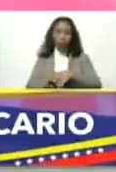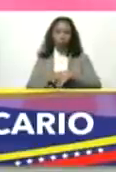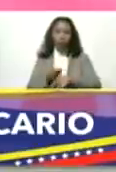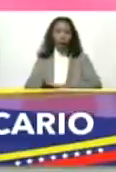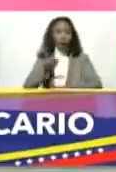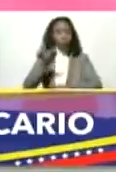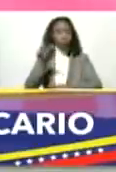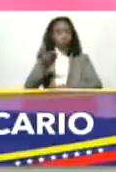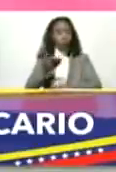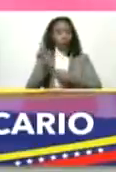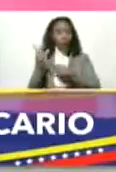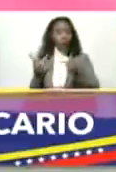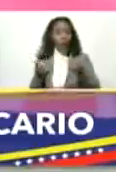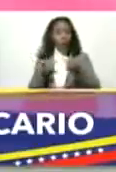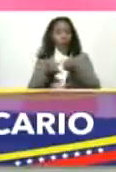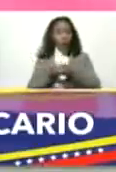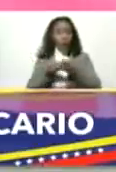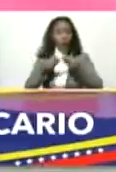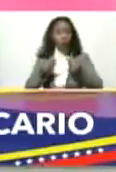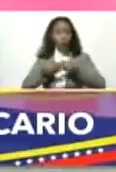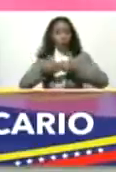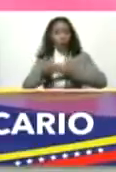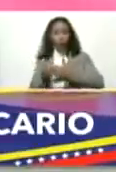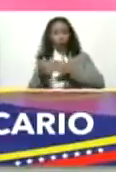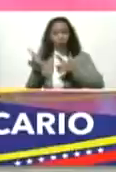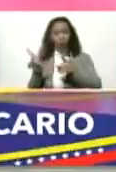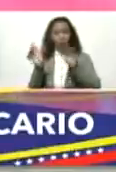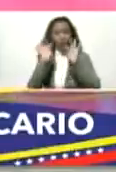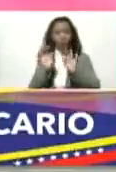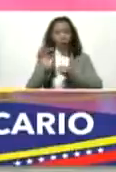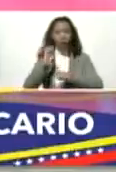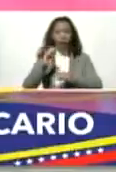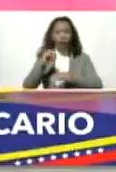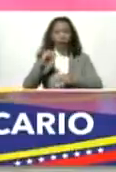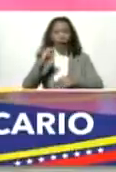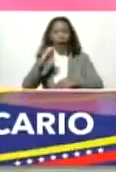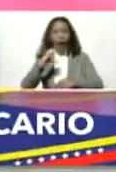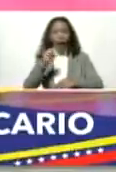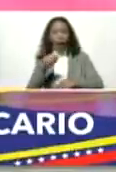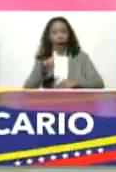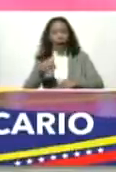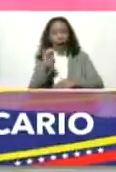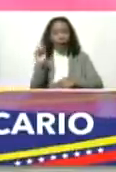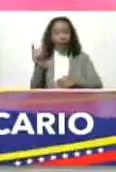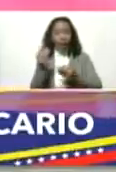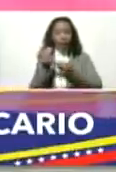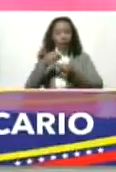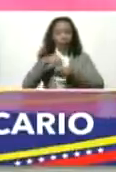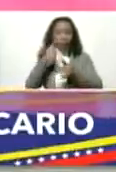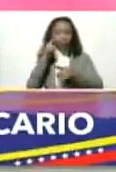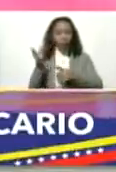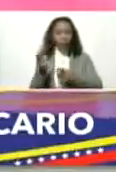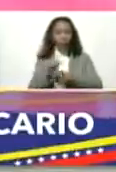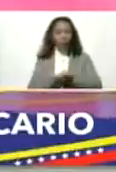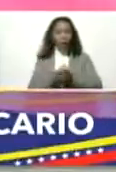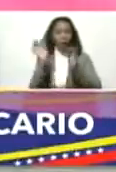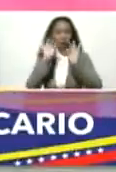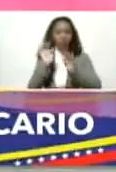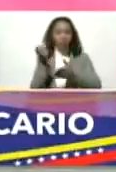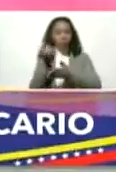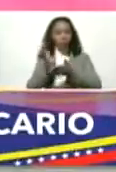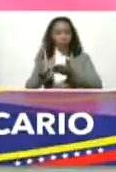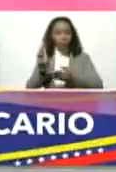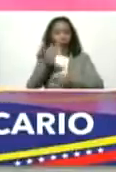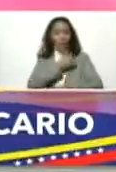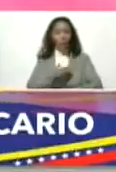esta reducción y flexibilización del encaje va a tener un impacto también en la actividad crediticia. En ese sentido, el presidente también